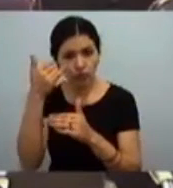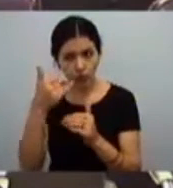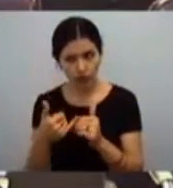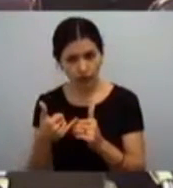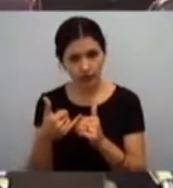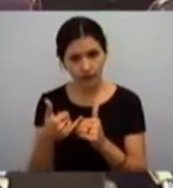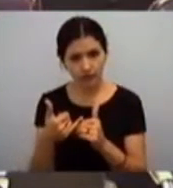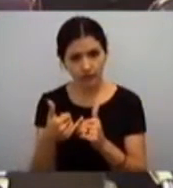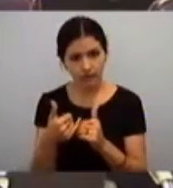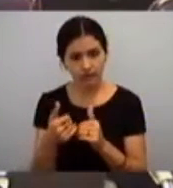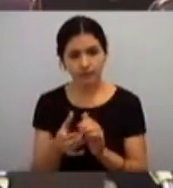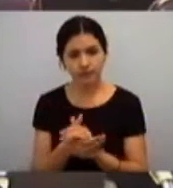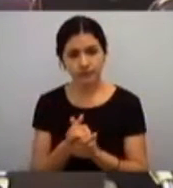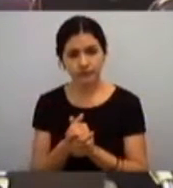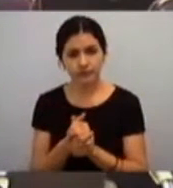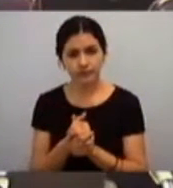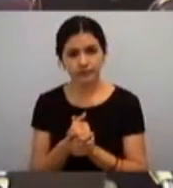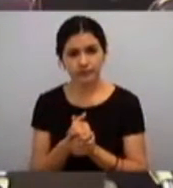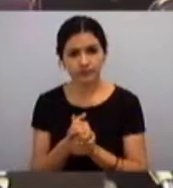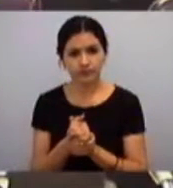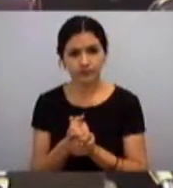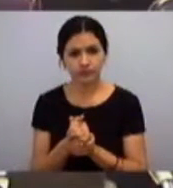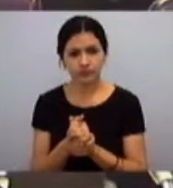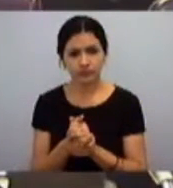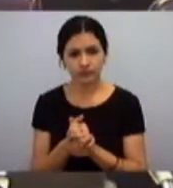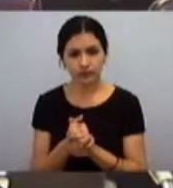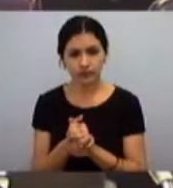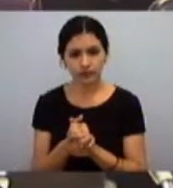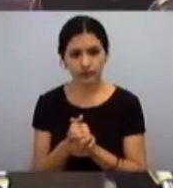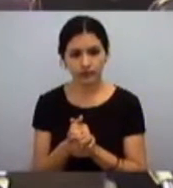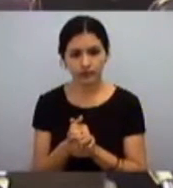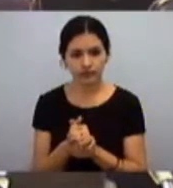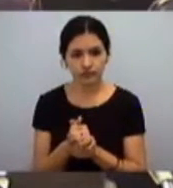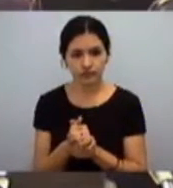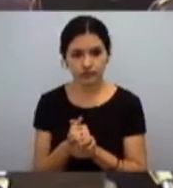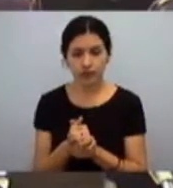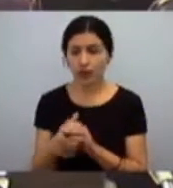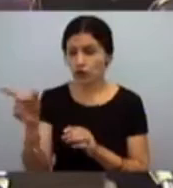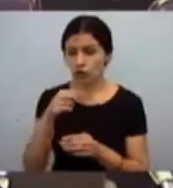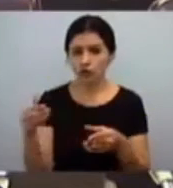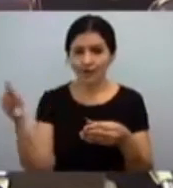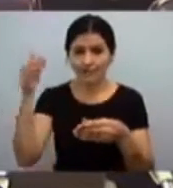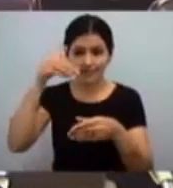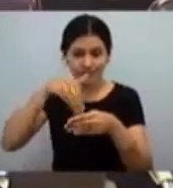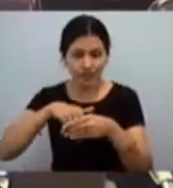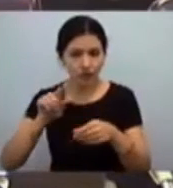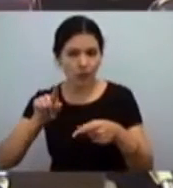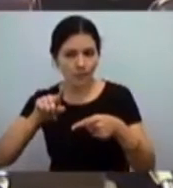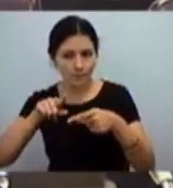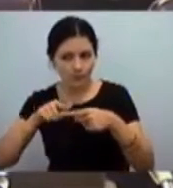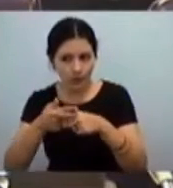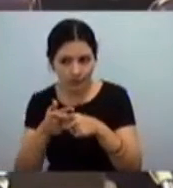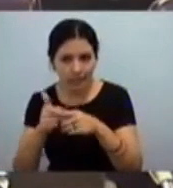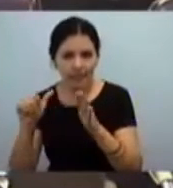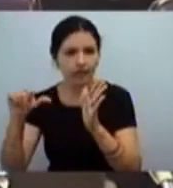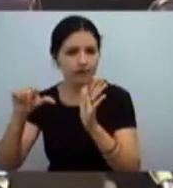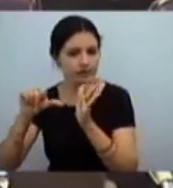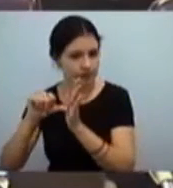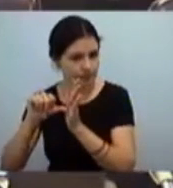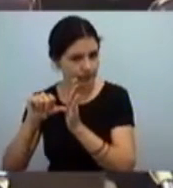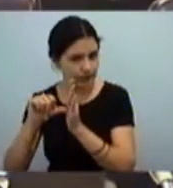Esto forma parte de misiones que caracterizan al Estado judío como el mejor